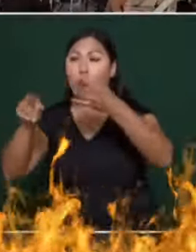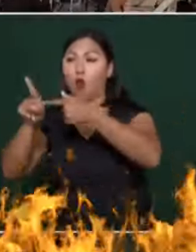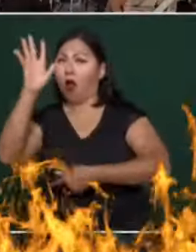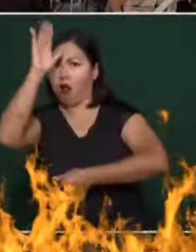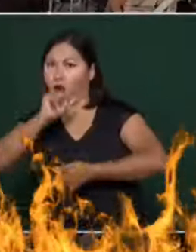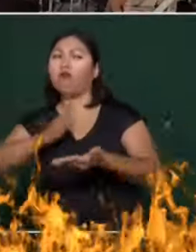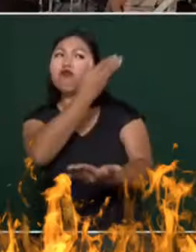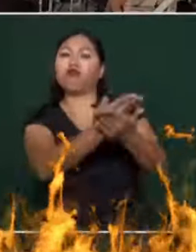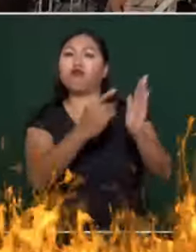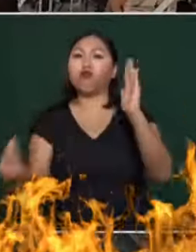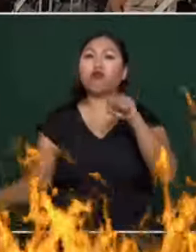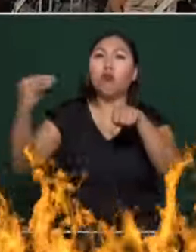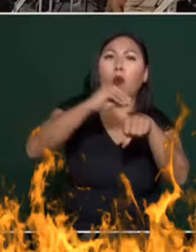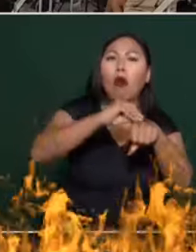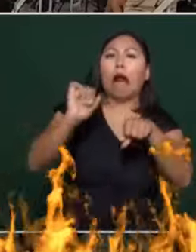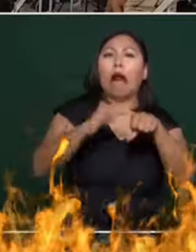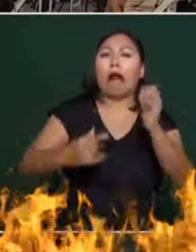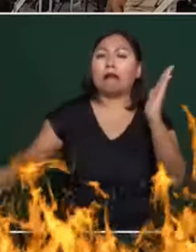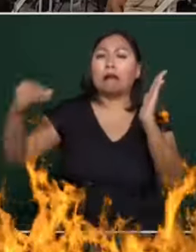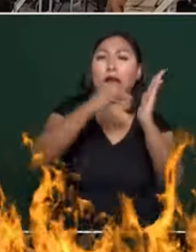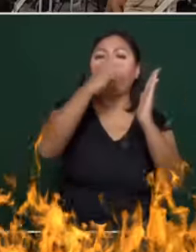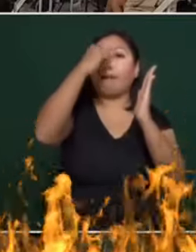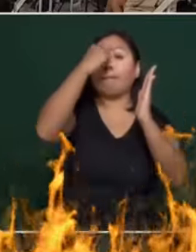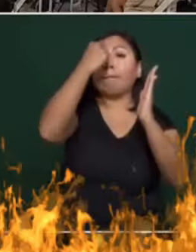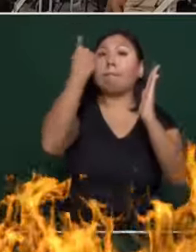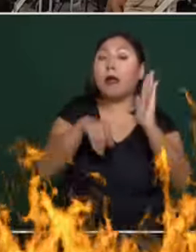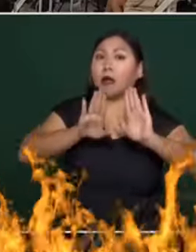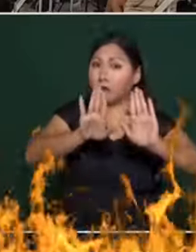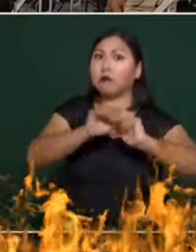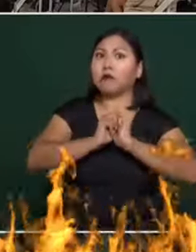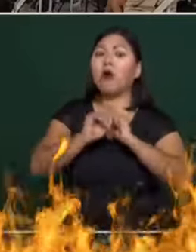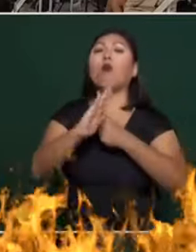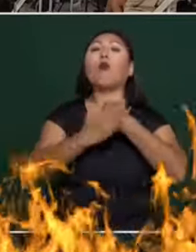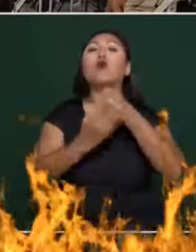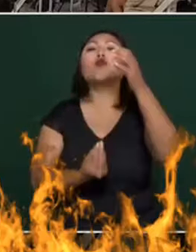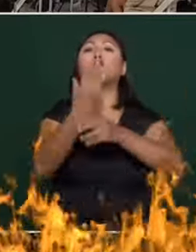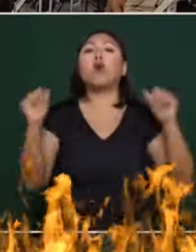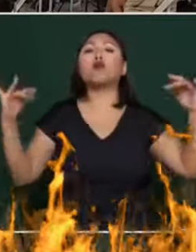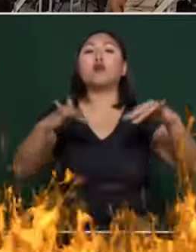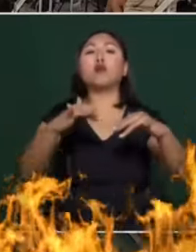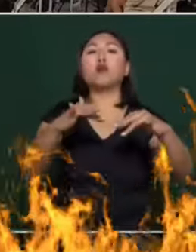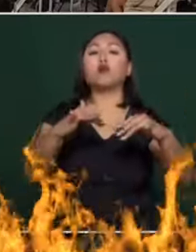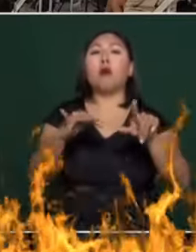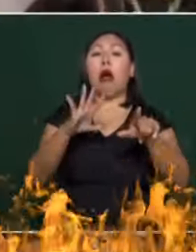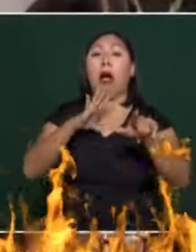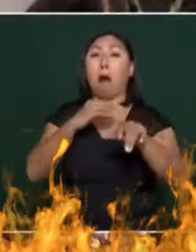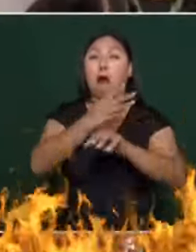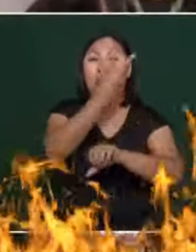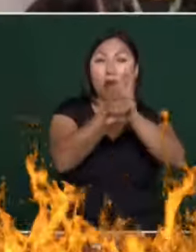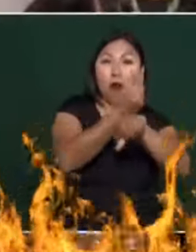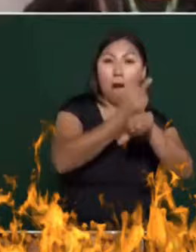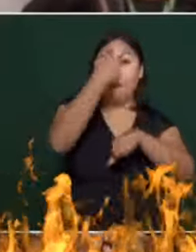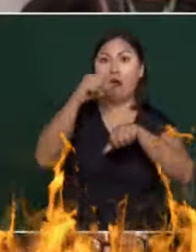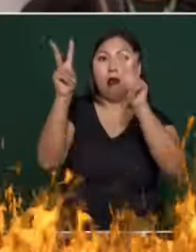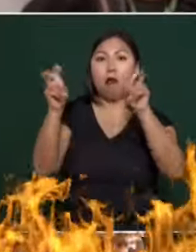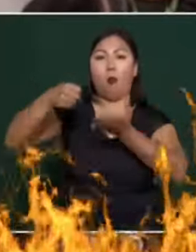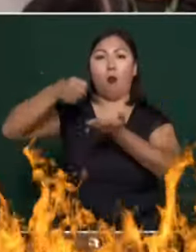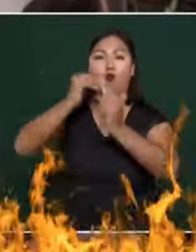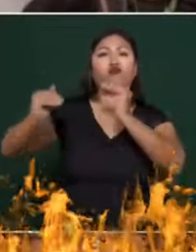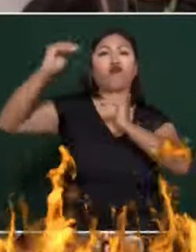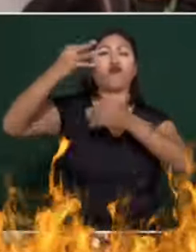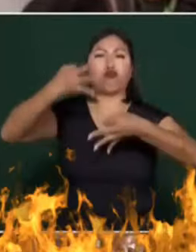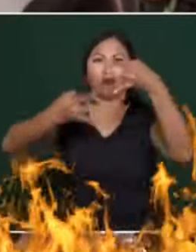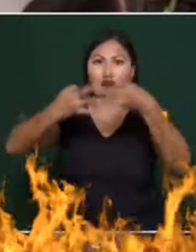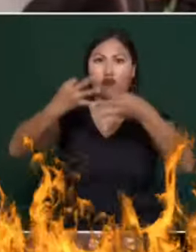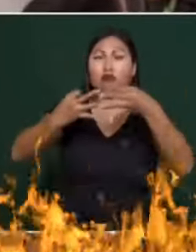inconstitucionalidad y también, presidente, saber si una vez que ya se tenga el nuevo Congreso como usted lo ha venido planteando se presentará una reforma al Poder Judicial antes de que termine su sexenio